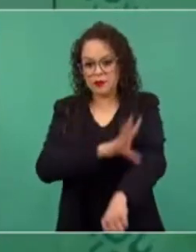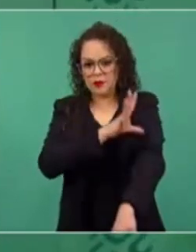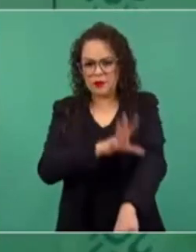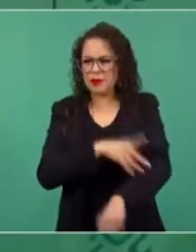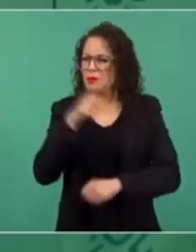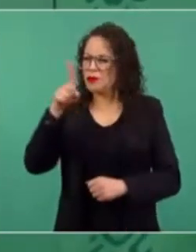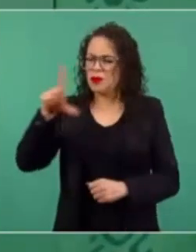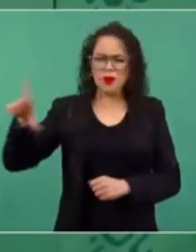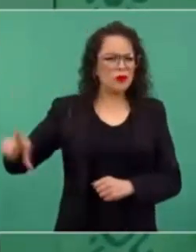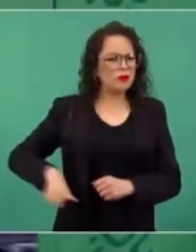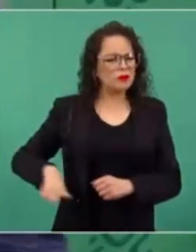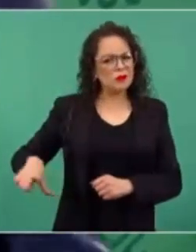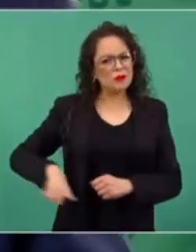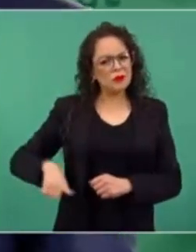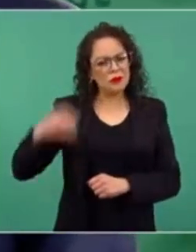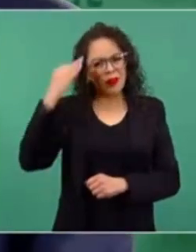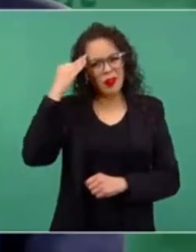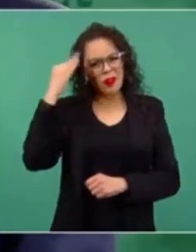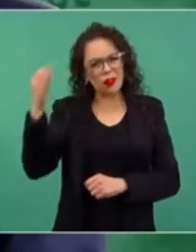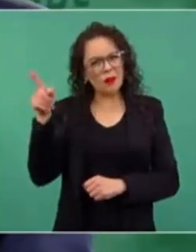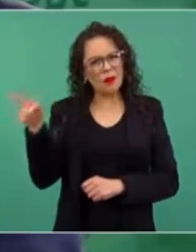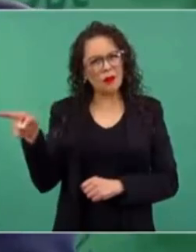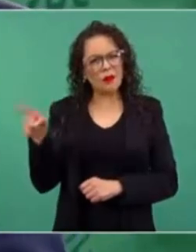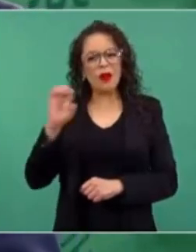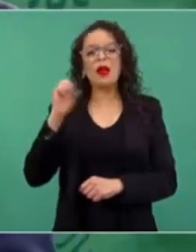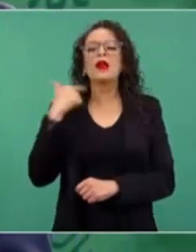de Calderón.